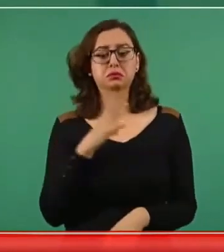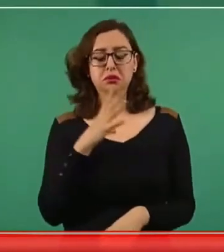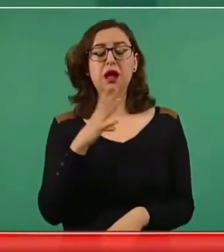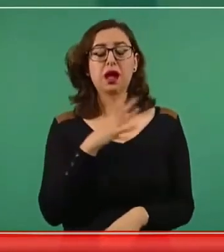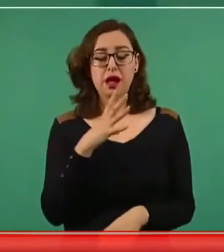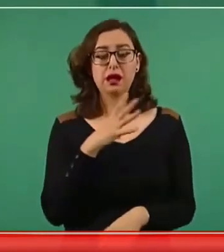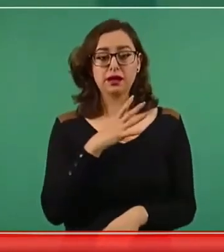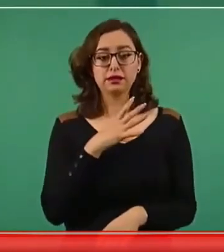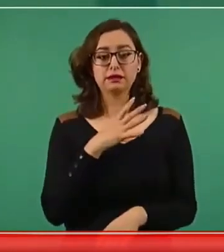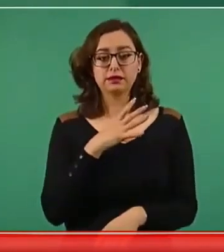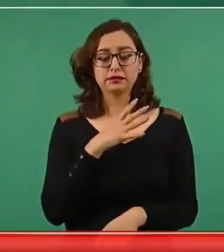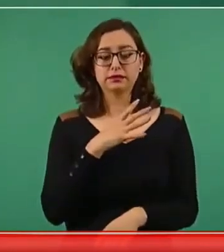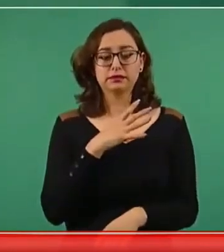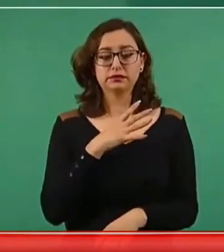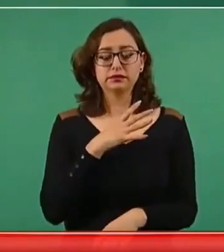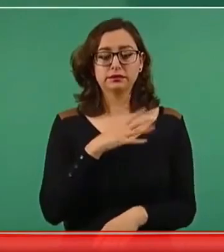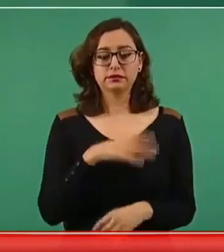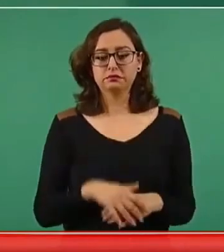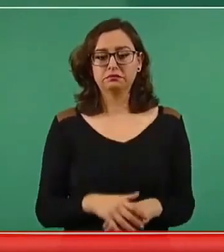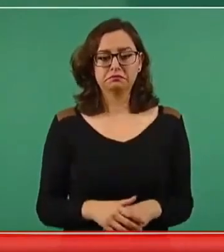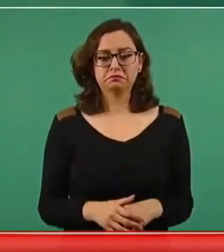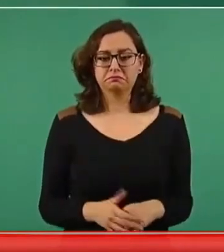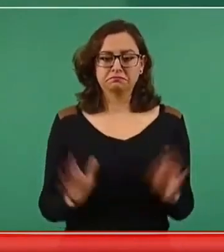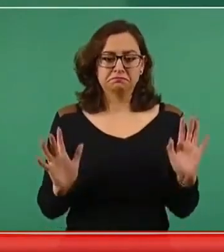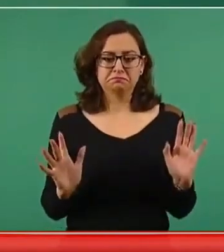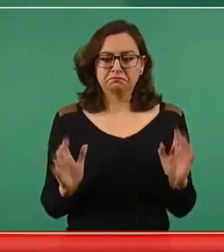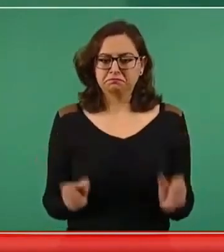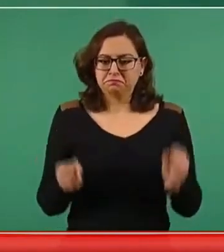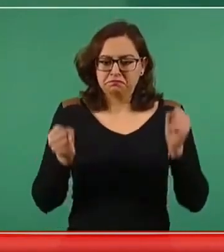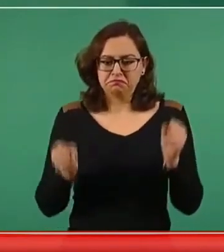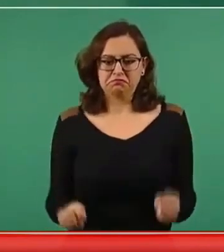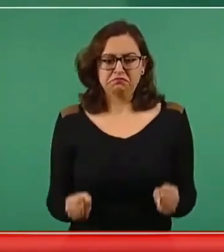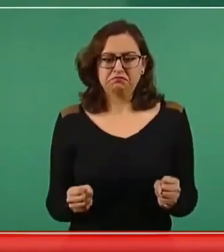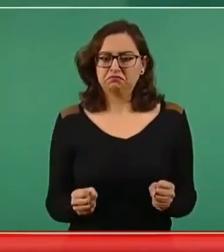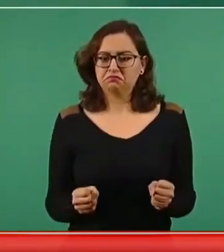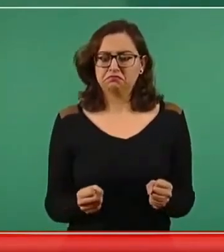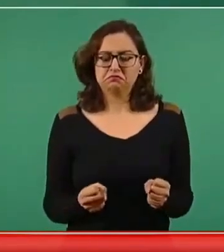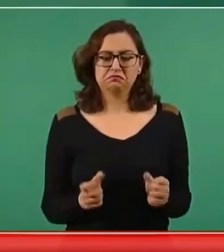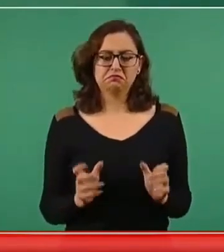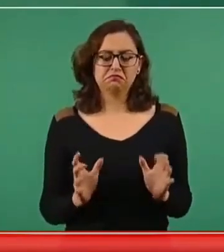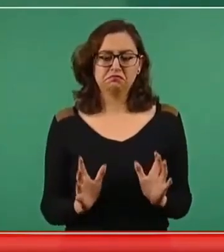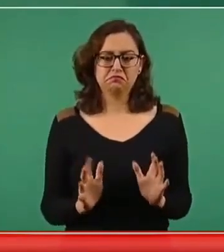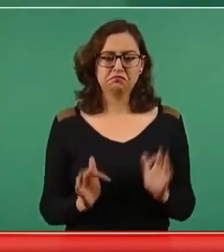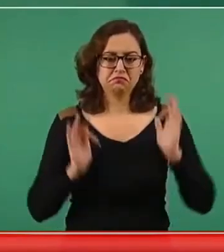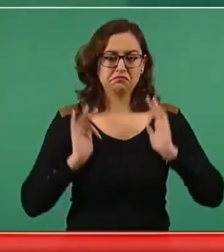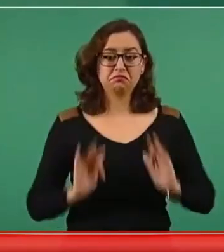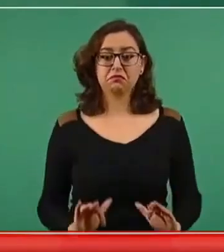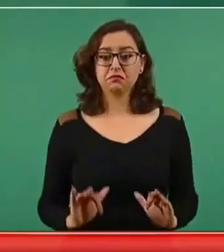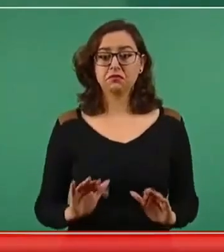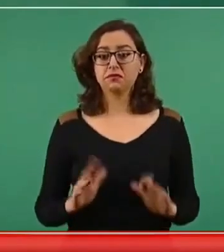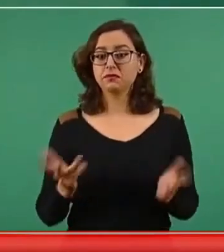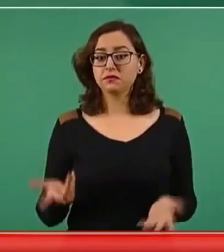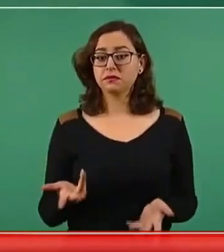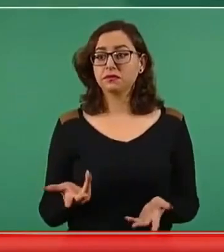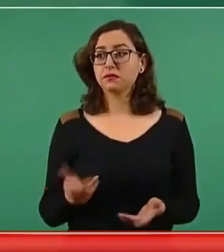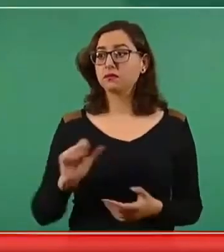Tenemos la garantía de que no va a faltar la inversión extranjera.